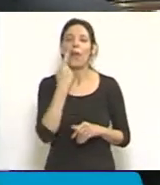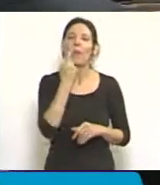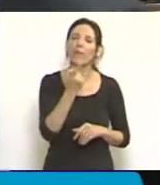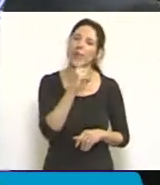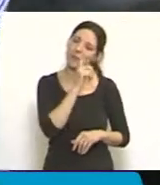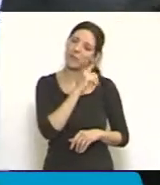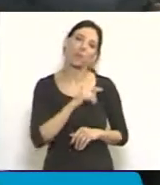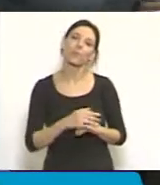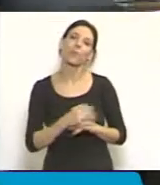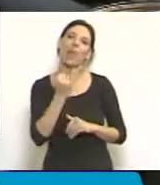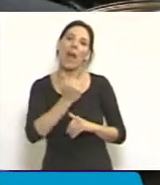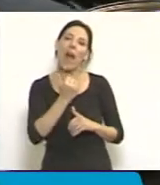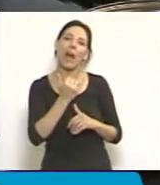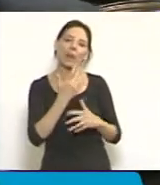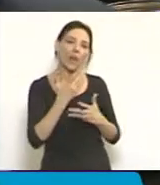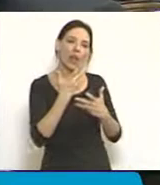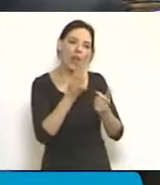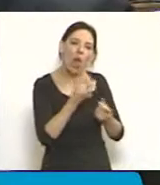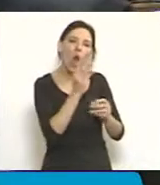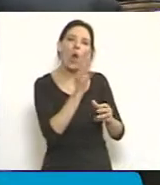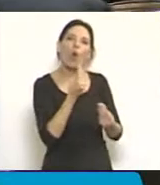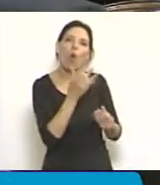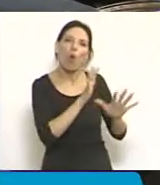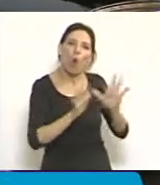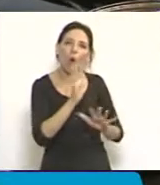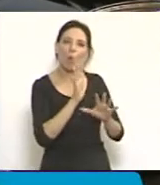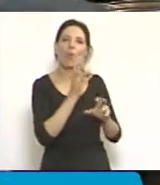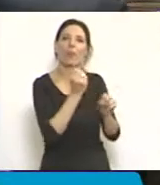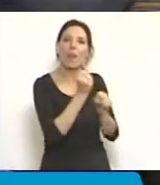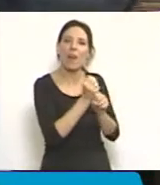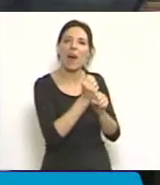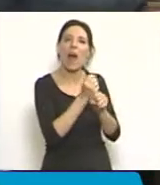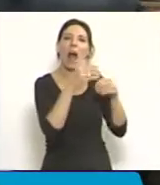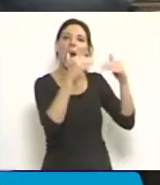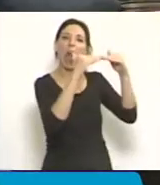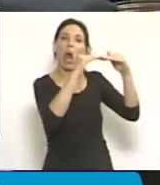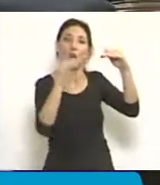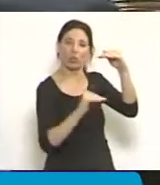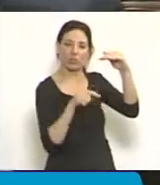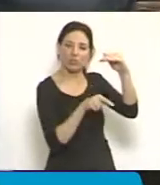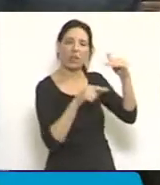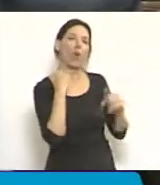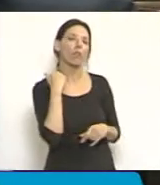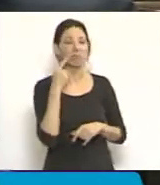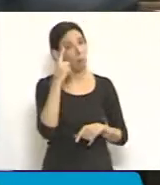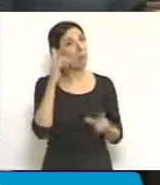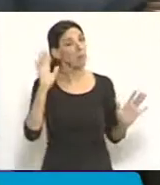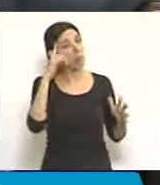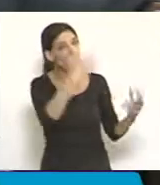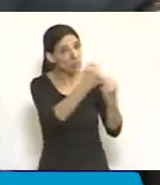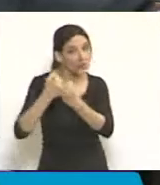una defensa de la acción del Consejo de la Magistratura que es un órgano democrático, más democrático. Creo que en esto vamos a coincidir.